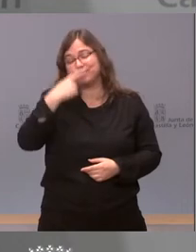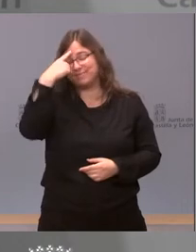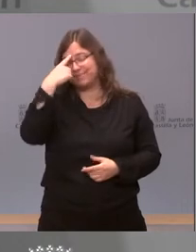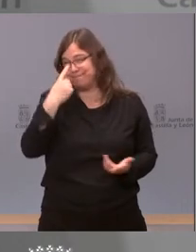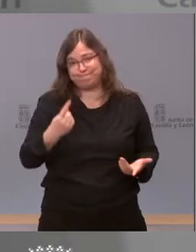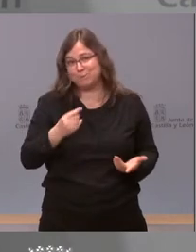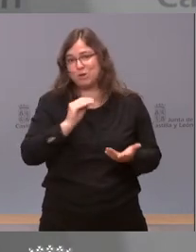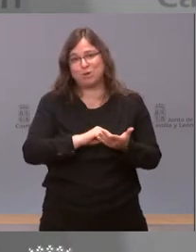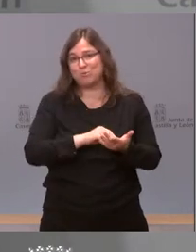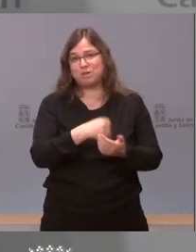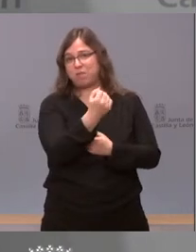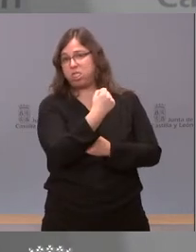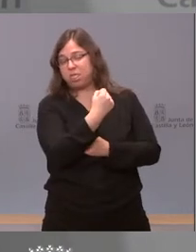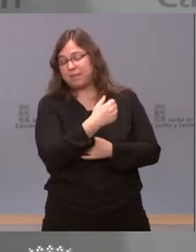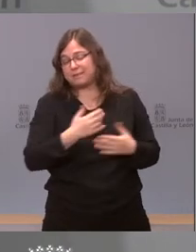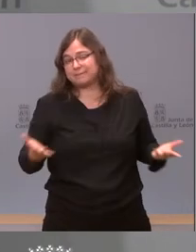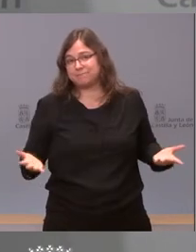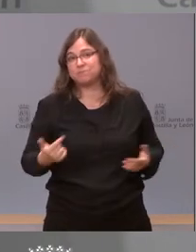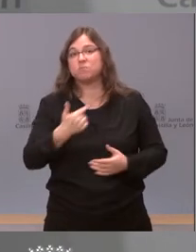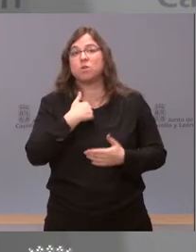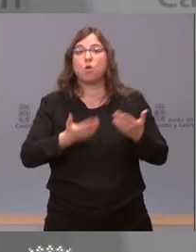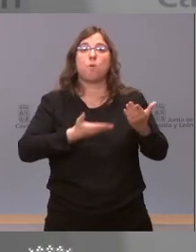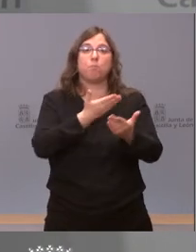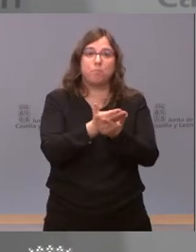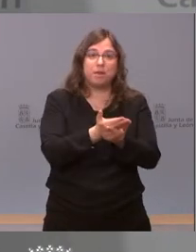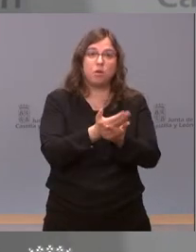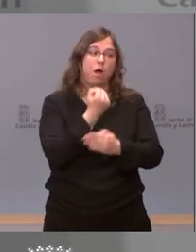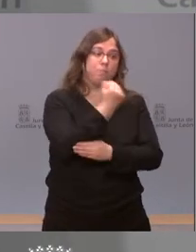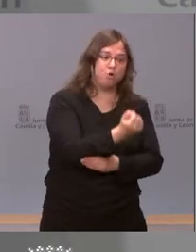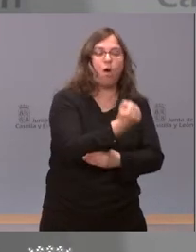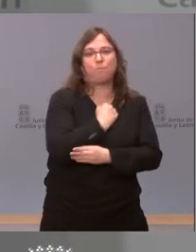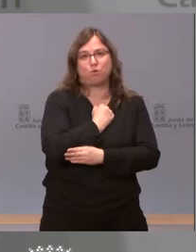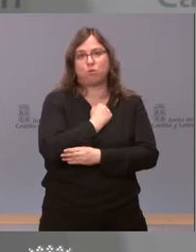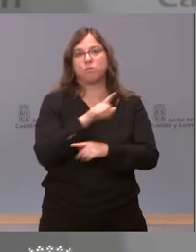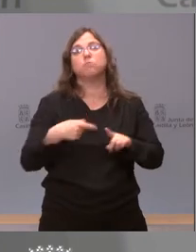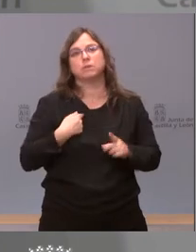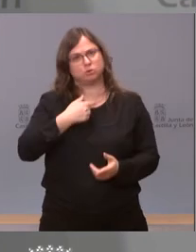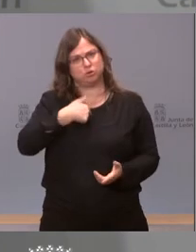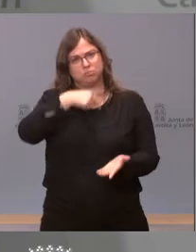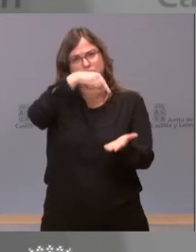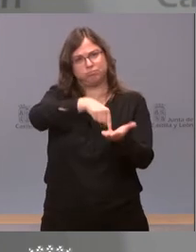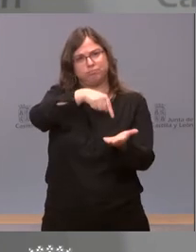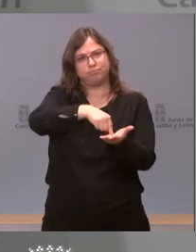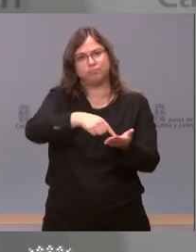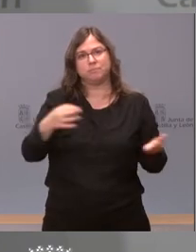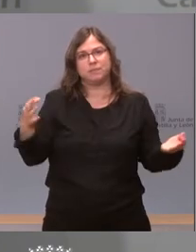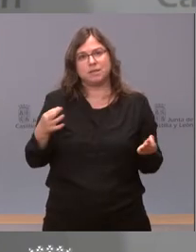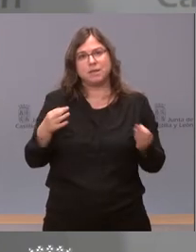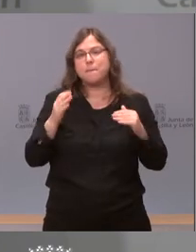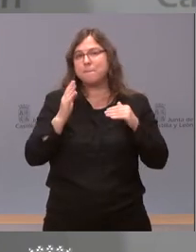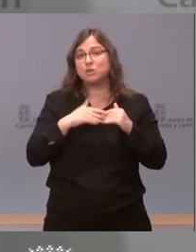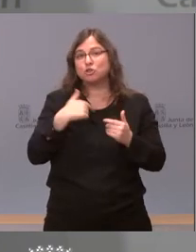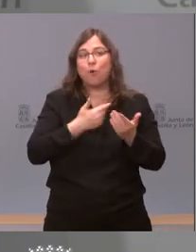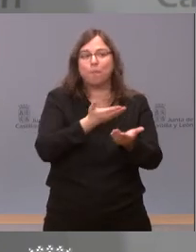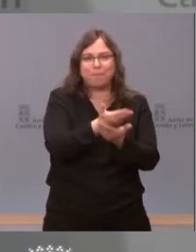pero aparte de esto aparte de pedir reciprocidad lo que sí que vamos a exigir no pedir porque es nuestra obligación